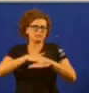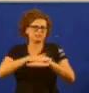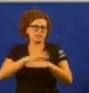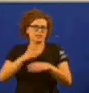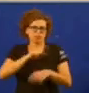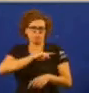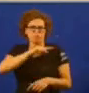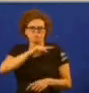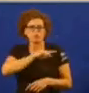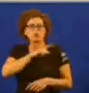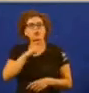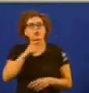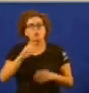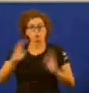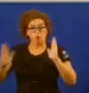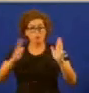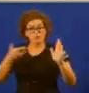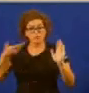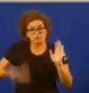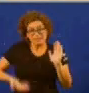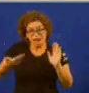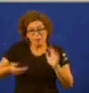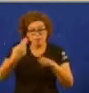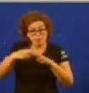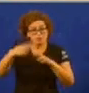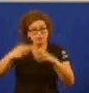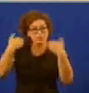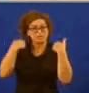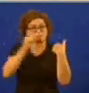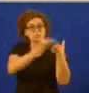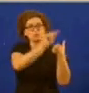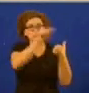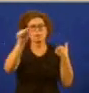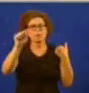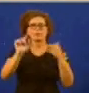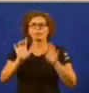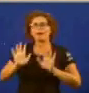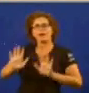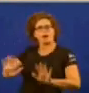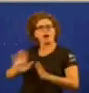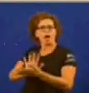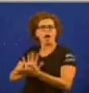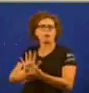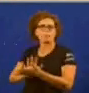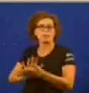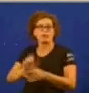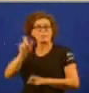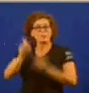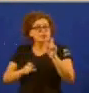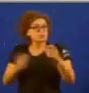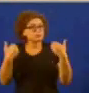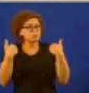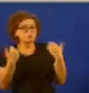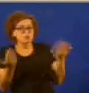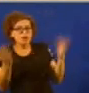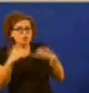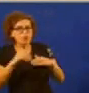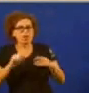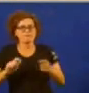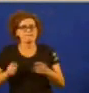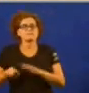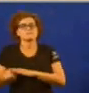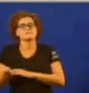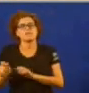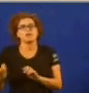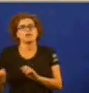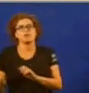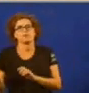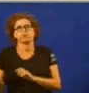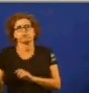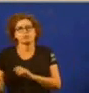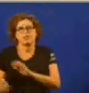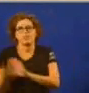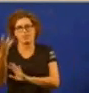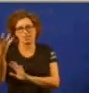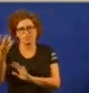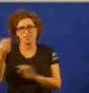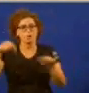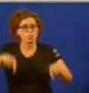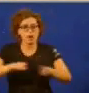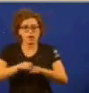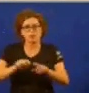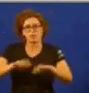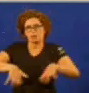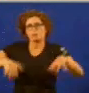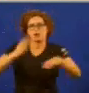momentos graves, os políticos responsables chaman a calma E os irresponsables incendian Como fixo vosted en esta Cámara